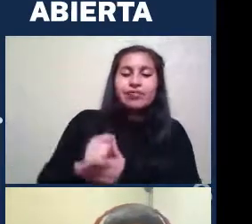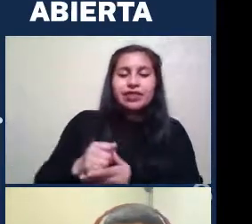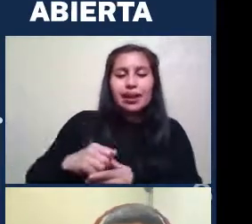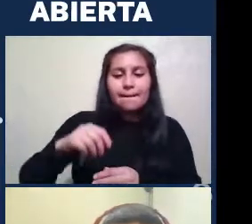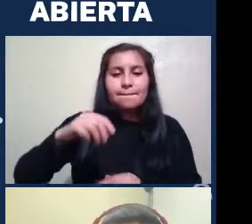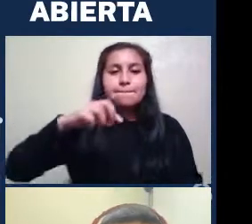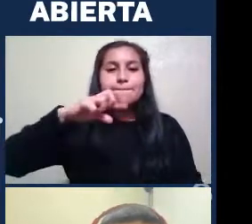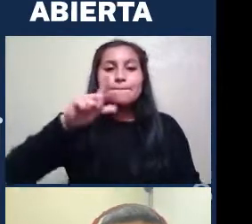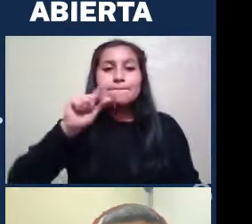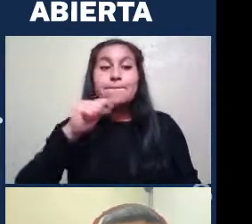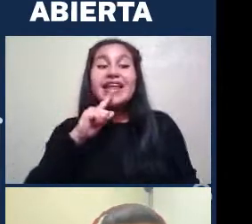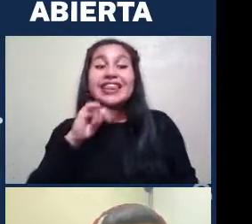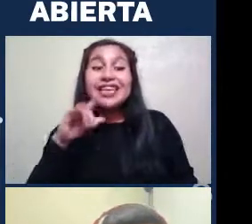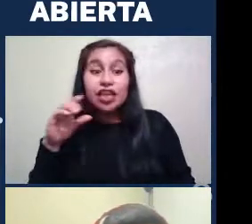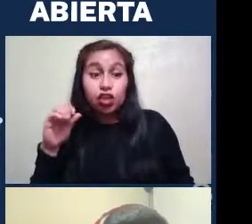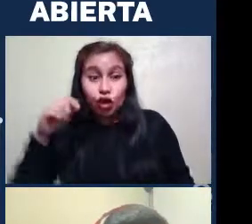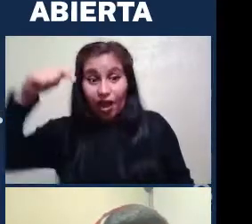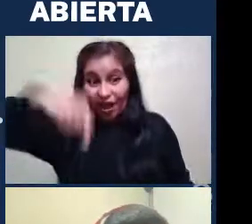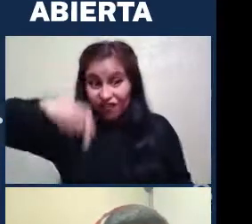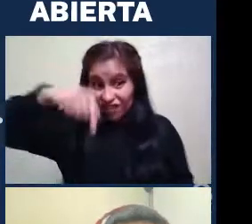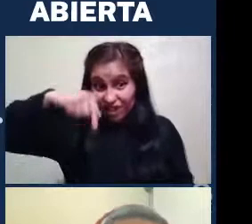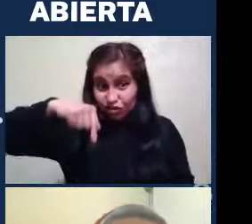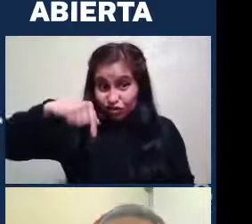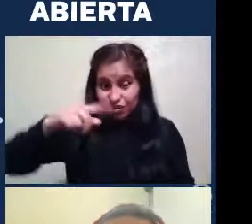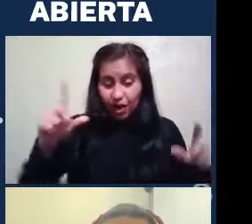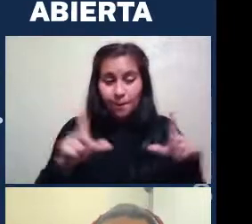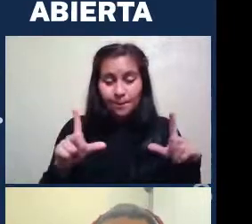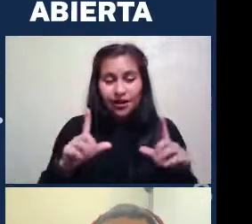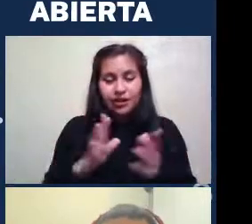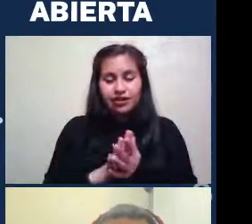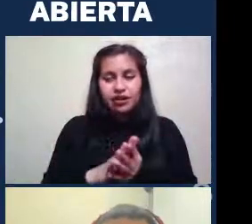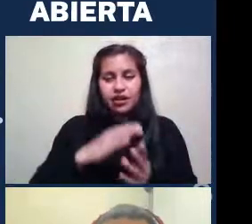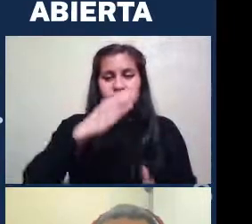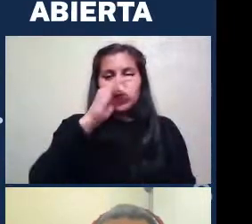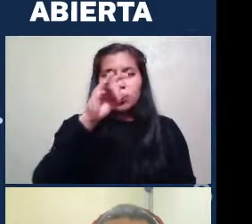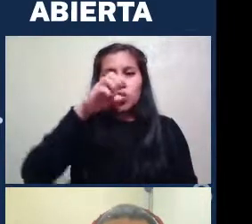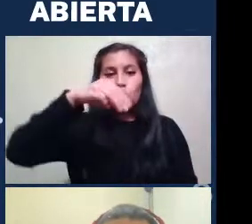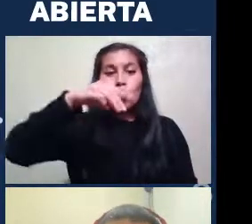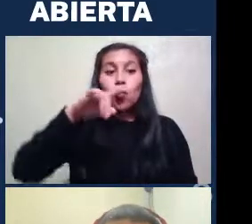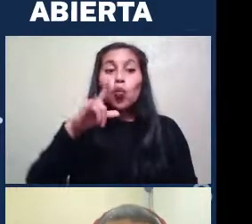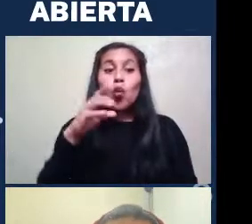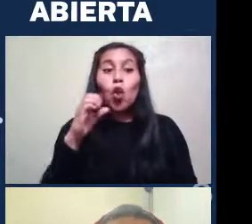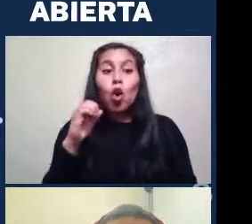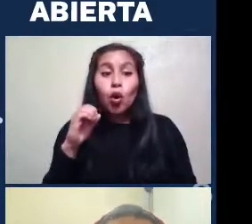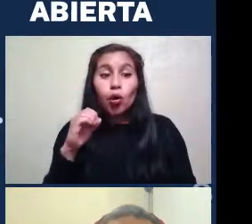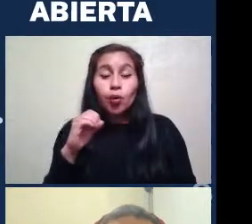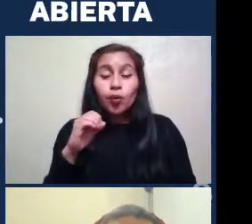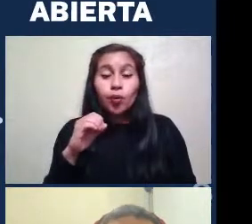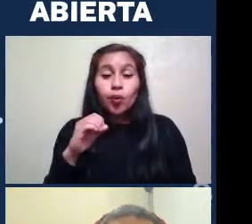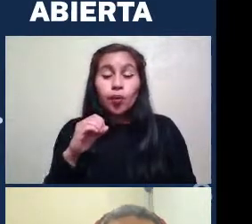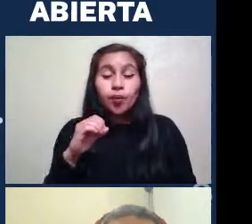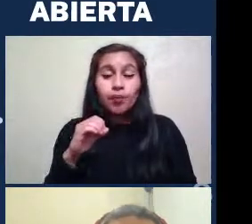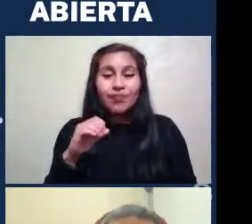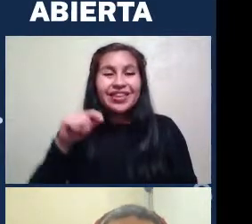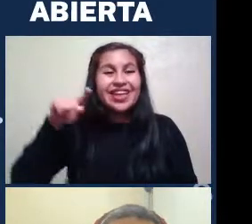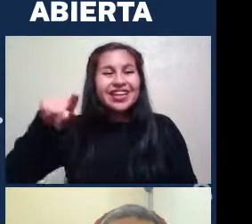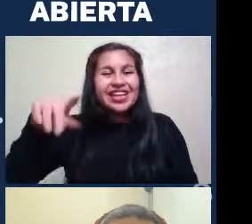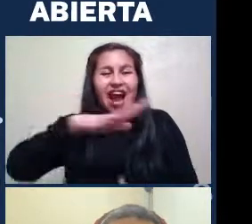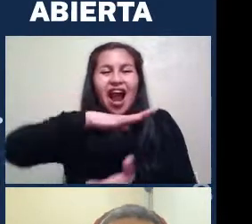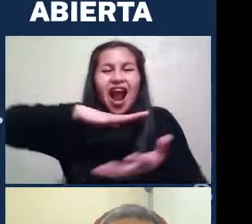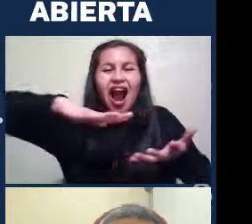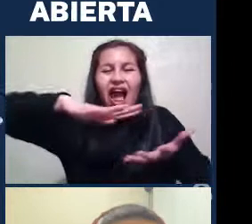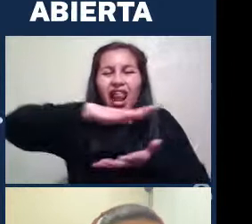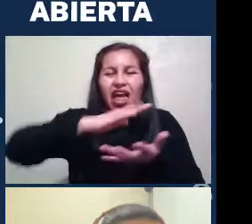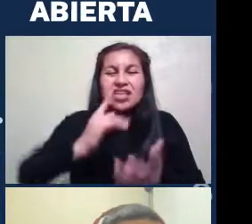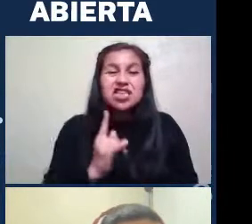Me imagino Que esa es La de abajo Al medio El cúmulo Muy bien Que eso serían Las galaxias Que están arriba